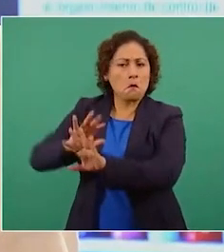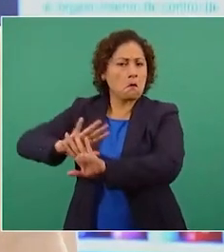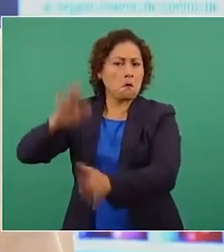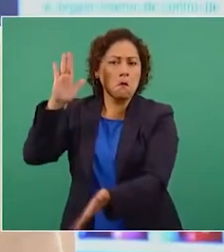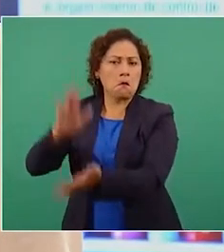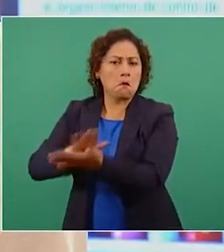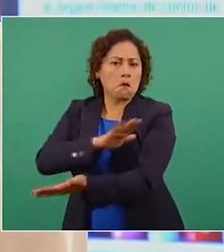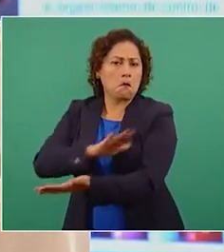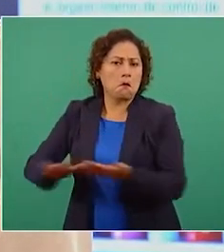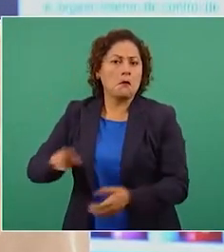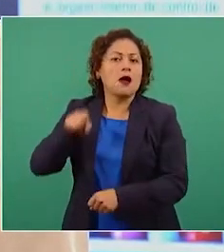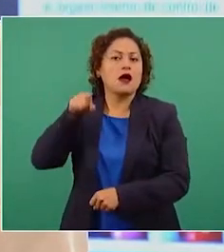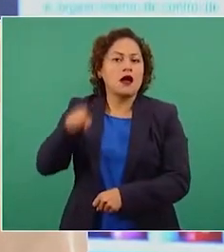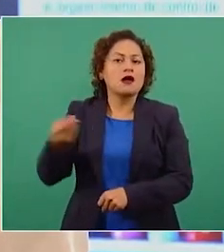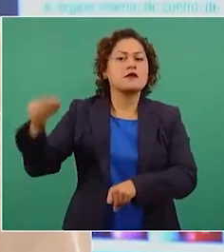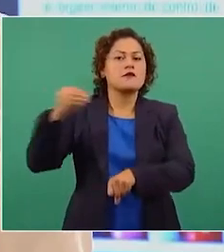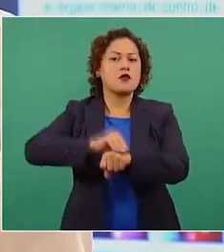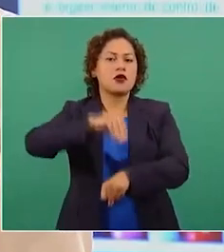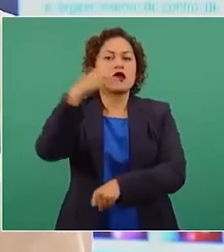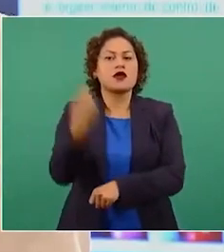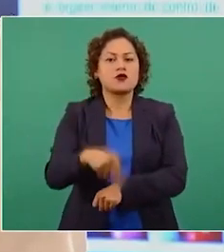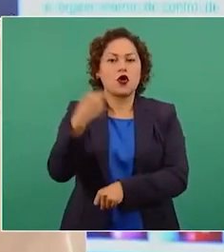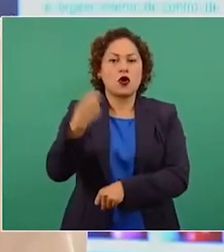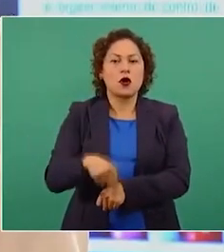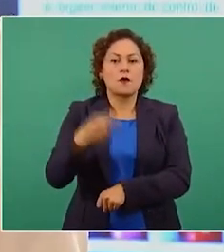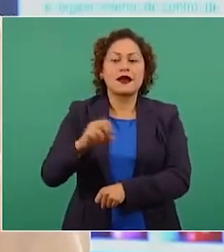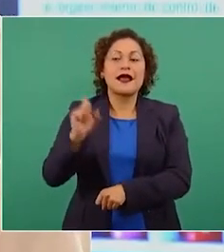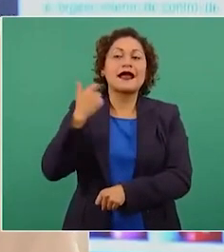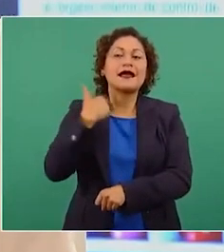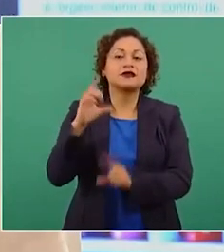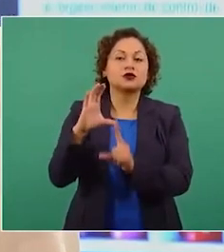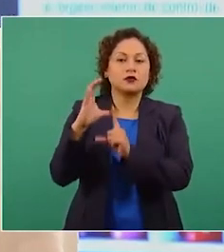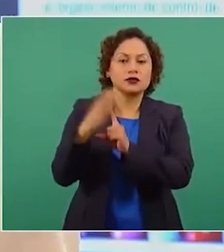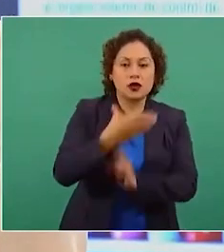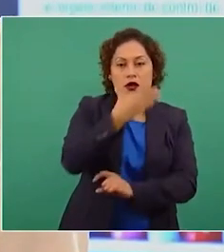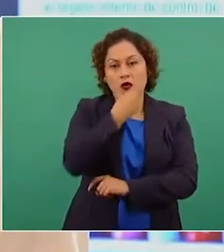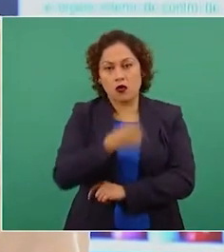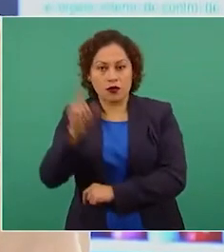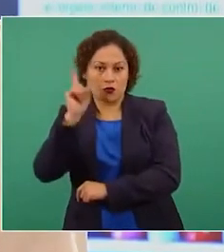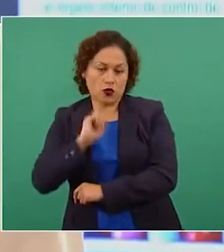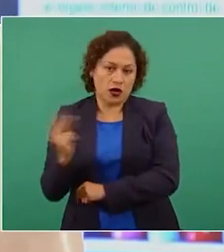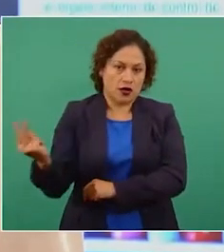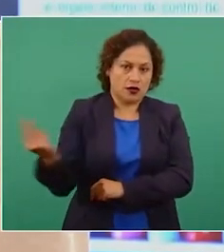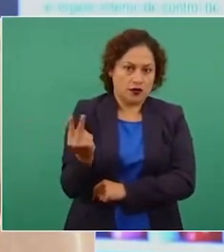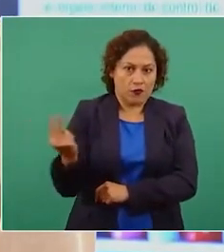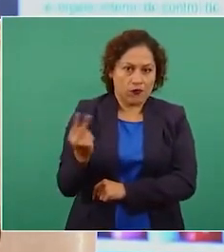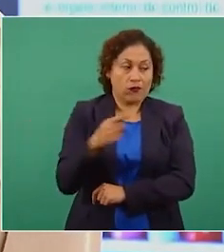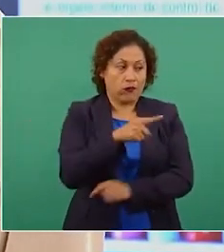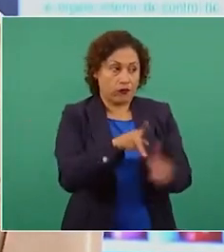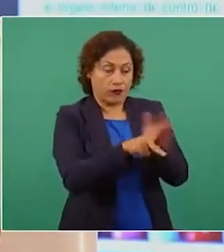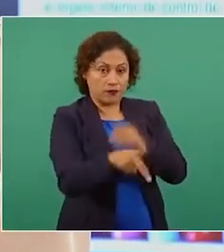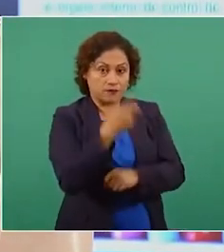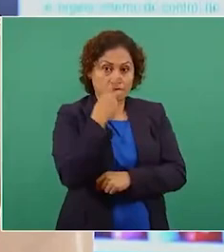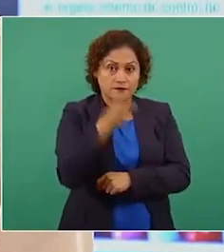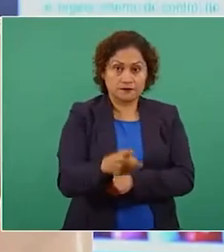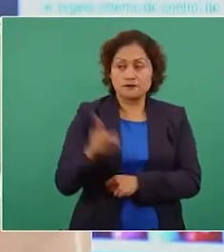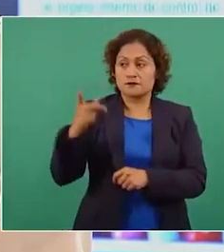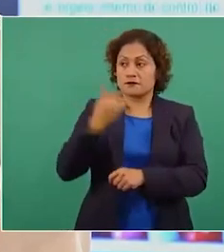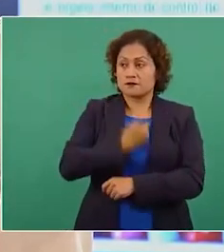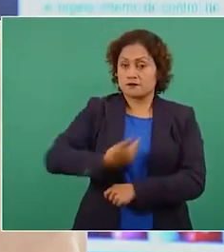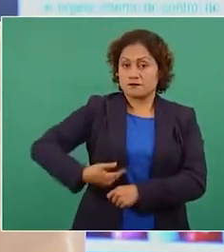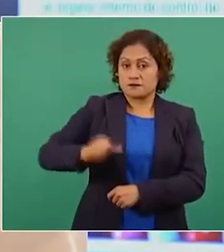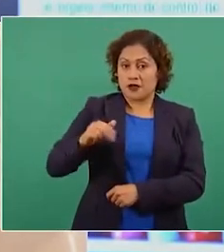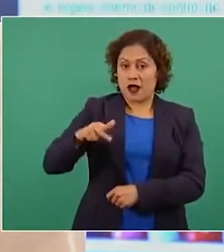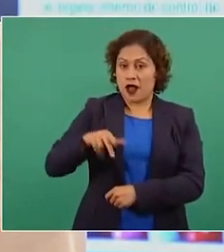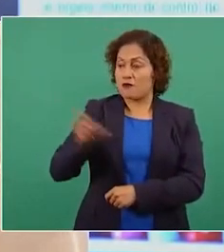comisionada y un excomisionado, quienes, dice el diario, fueron impuestos por el presidente Andrés Manuel López Obrador,